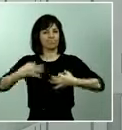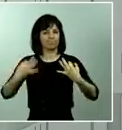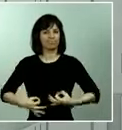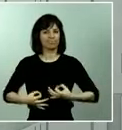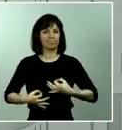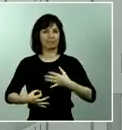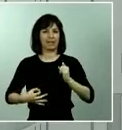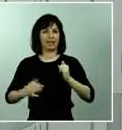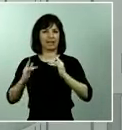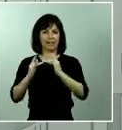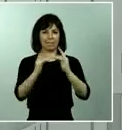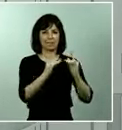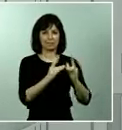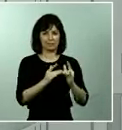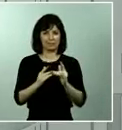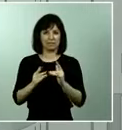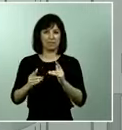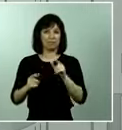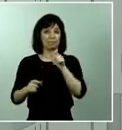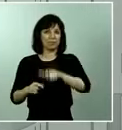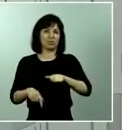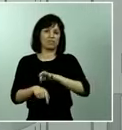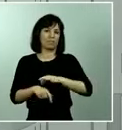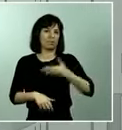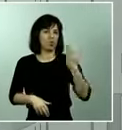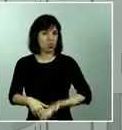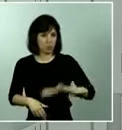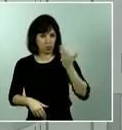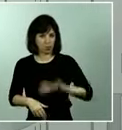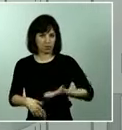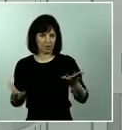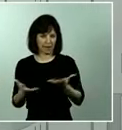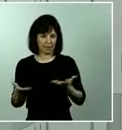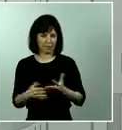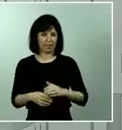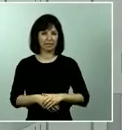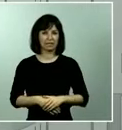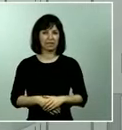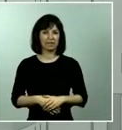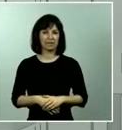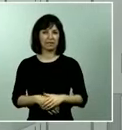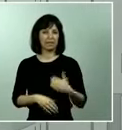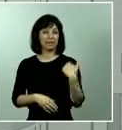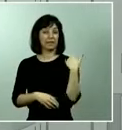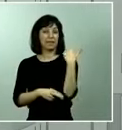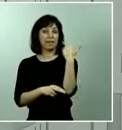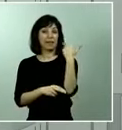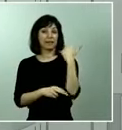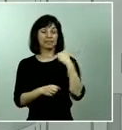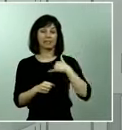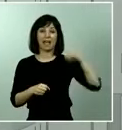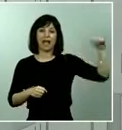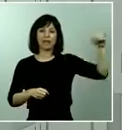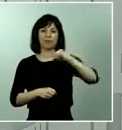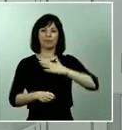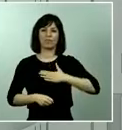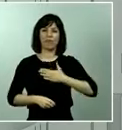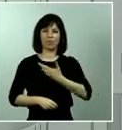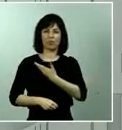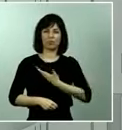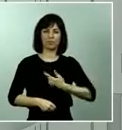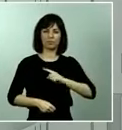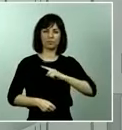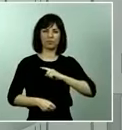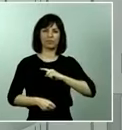críticos. Quiero también destacar que este viernes llegó un avión del Ejército. En un avión del Ejército, cuatro máquinas de